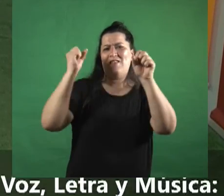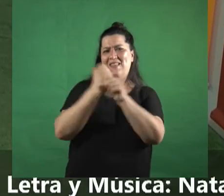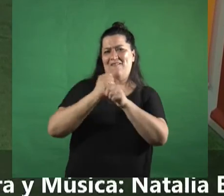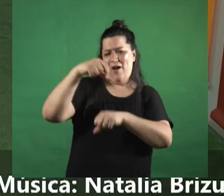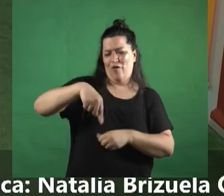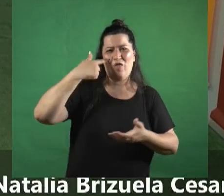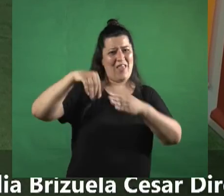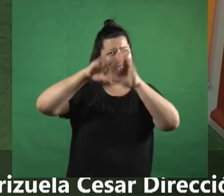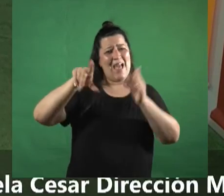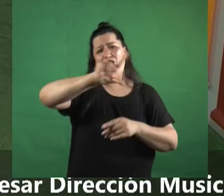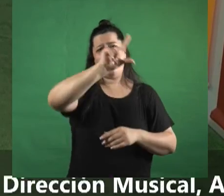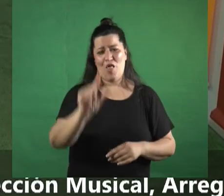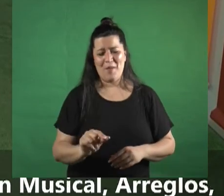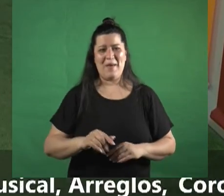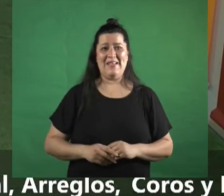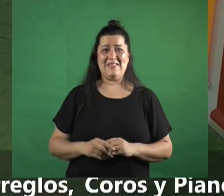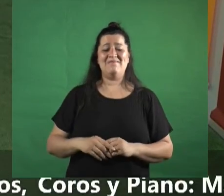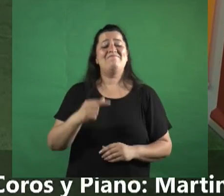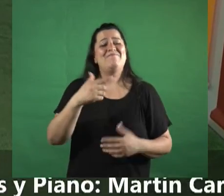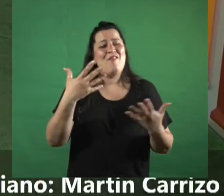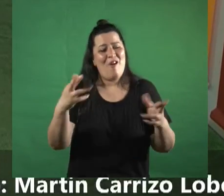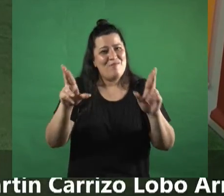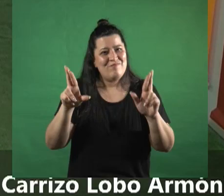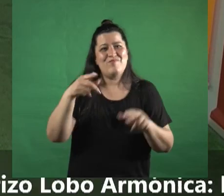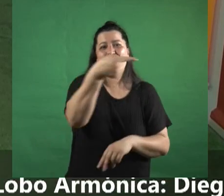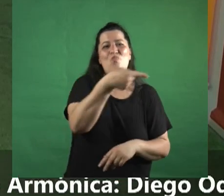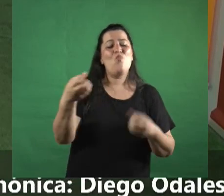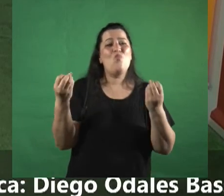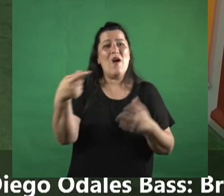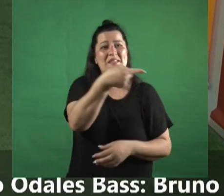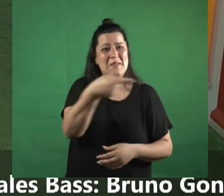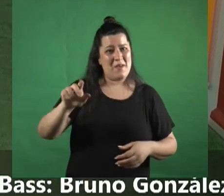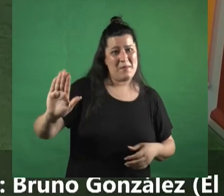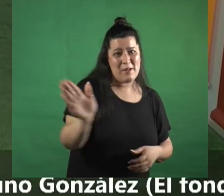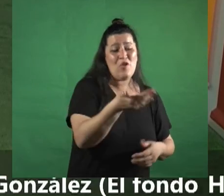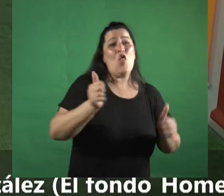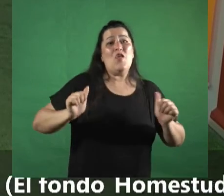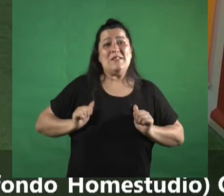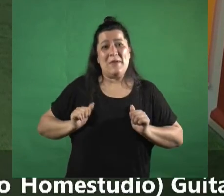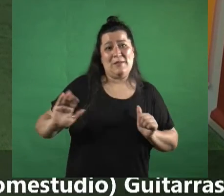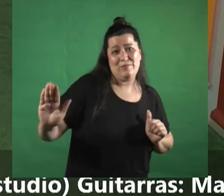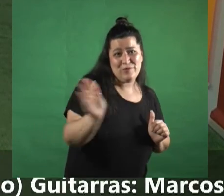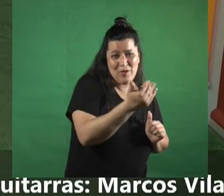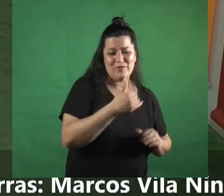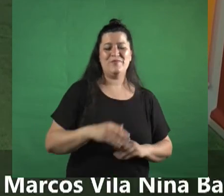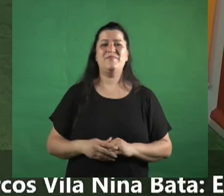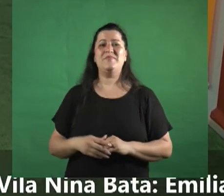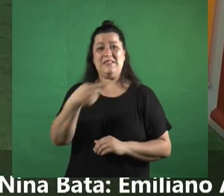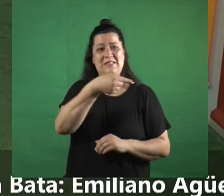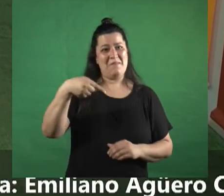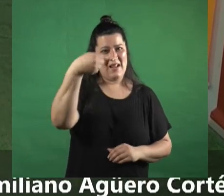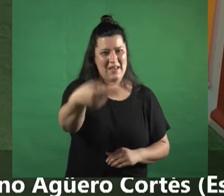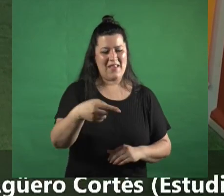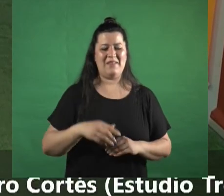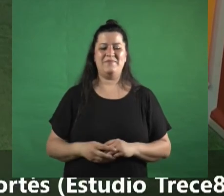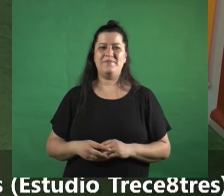a lo largo del país quiero que tengan muy buena semana y los esperamos y las esperamos la semana que viene